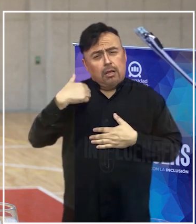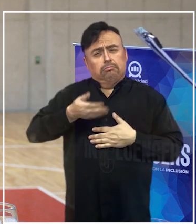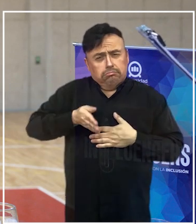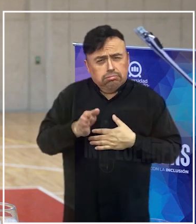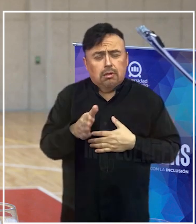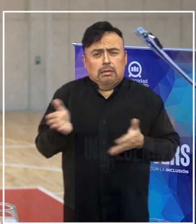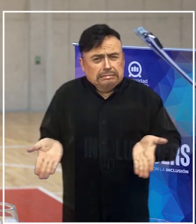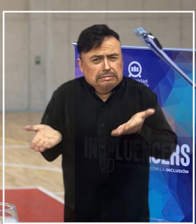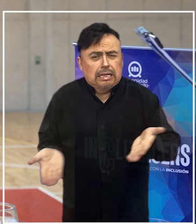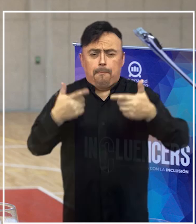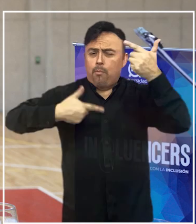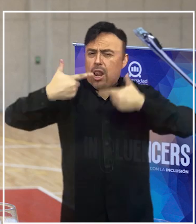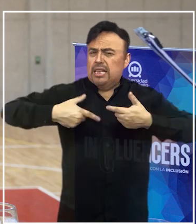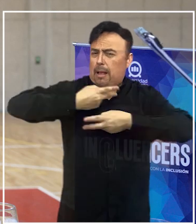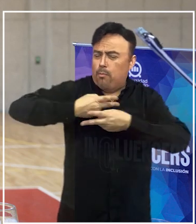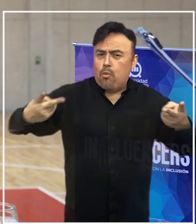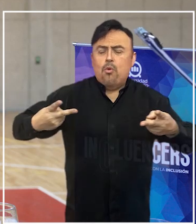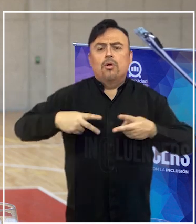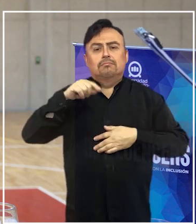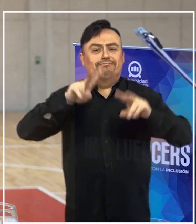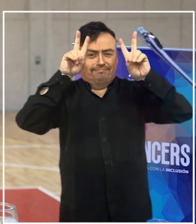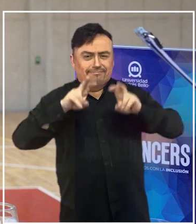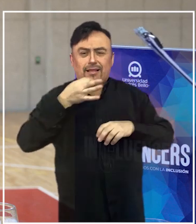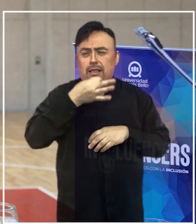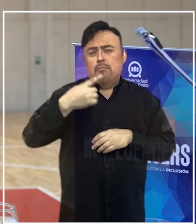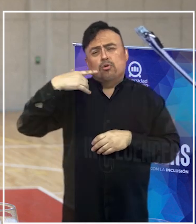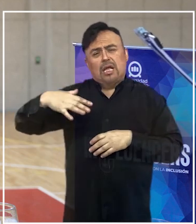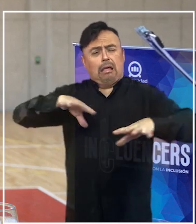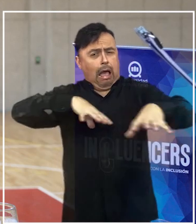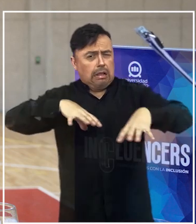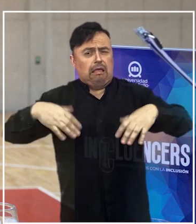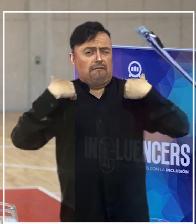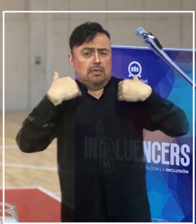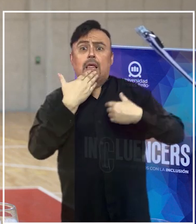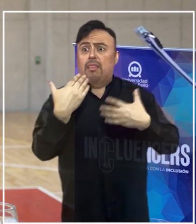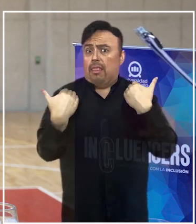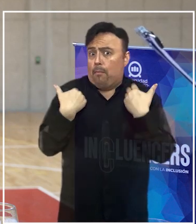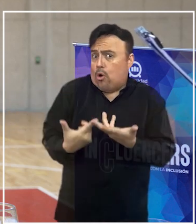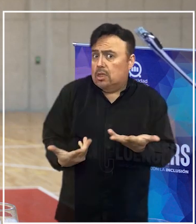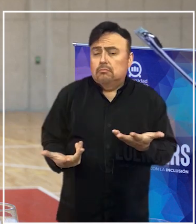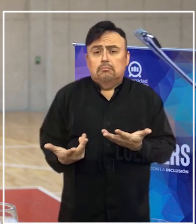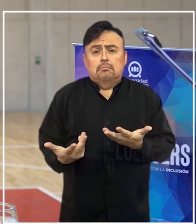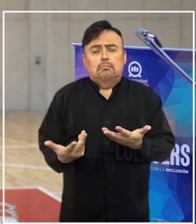públicas que hablen de la relevancia que tiene la actividad física y el deporte, que hablen de